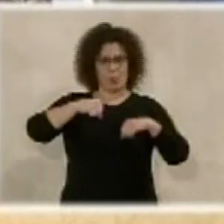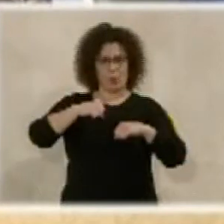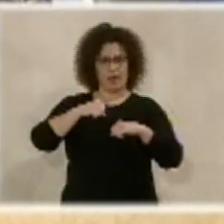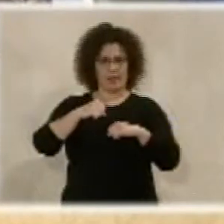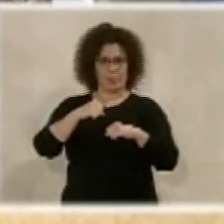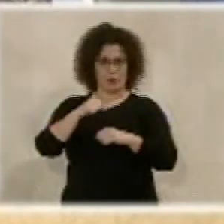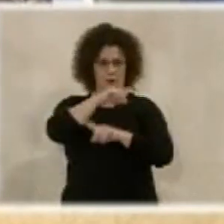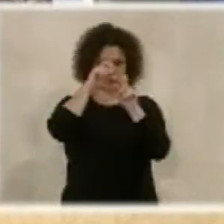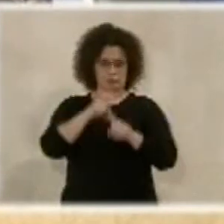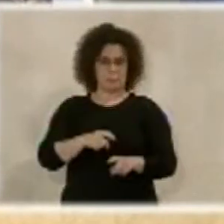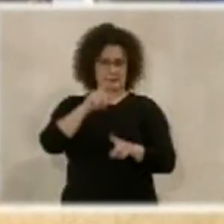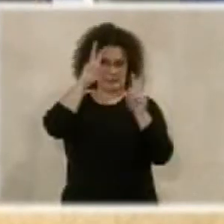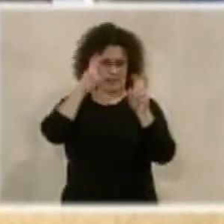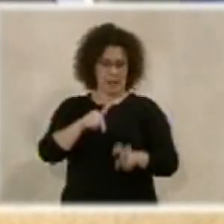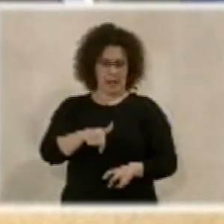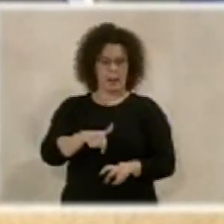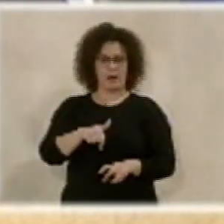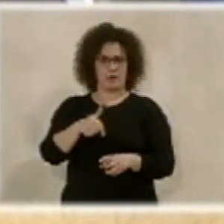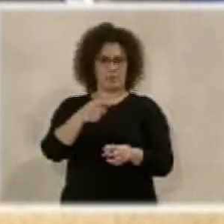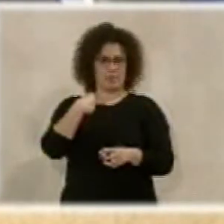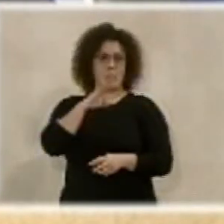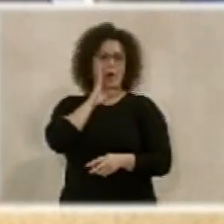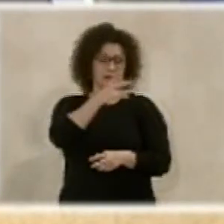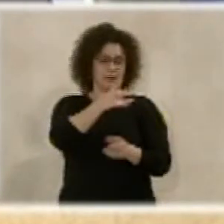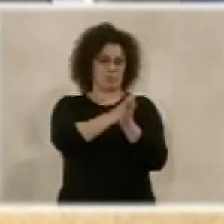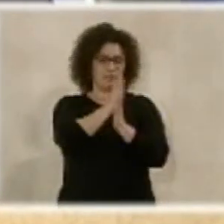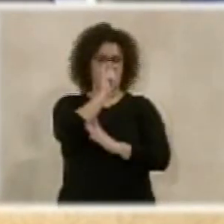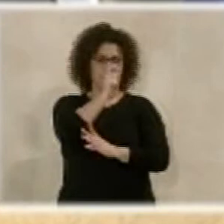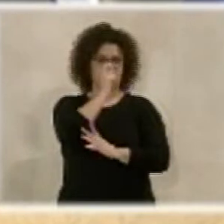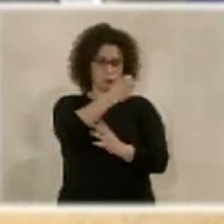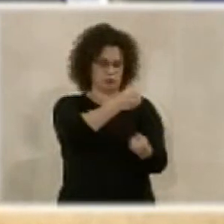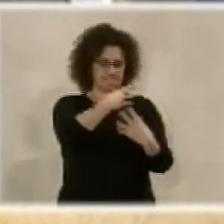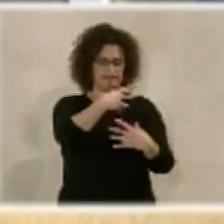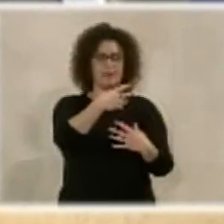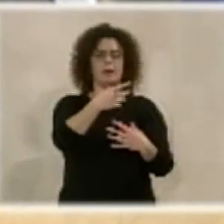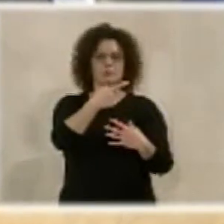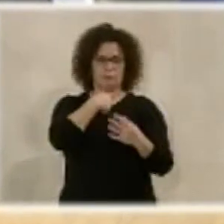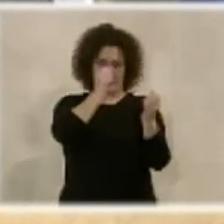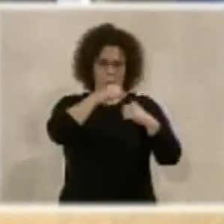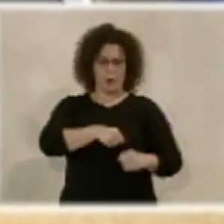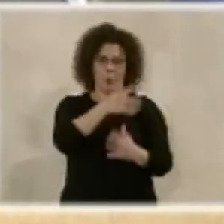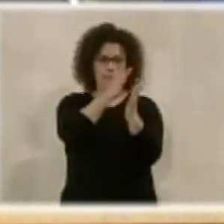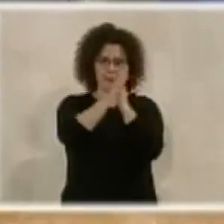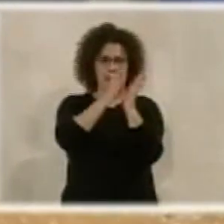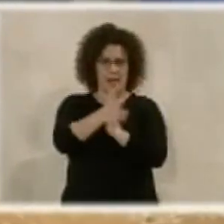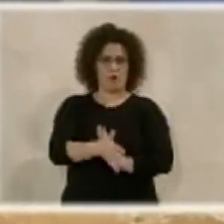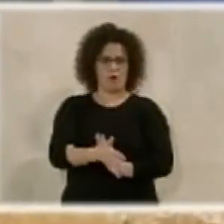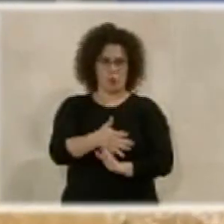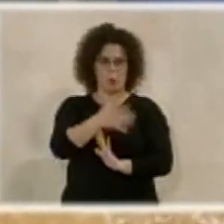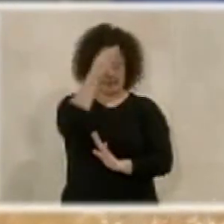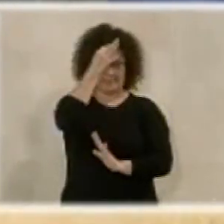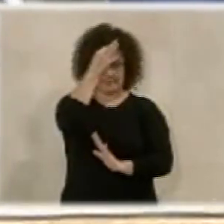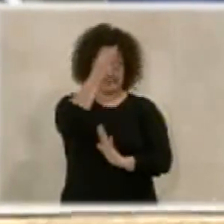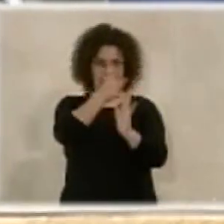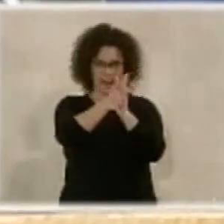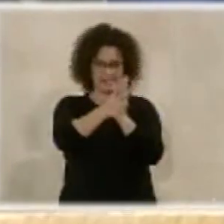intervenciones que se han hecho aquí, sobre todo de acuerdo con la que ha hecho el señor Pérez Nava, porque creo que ha explicado con mucho